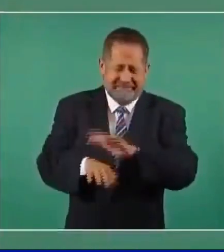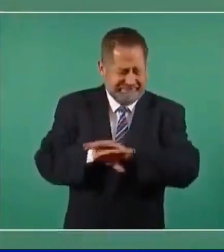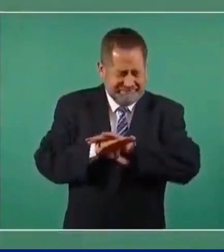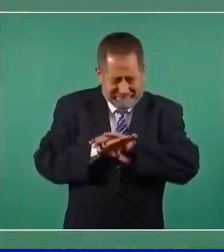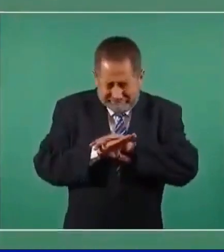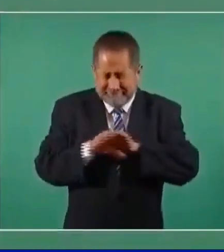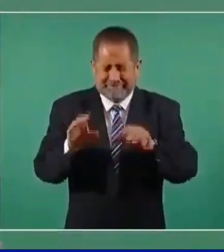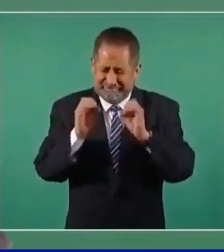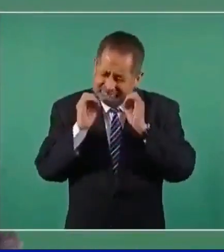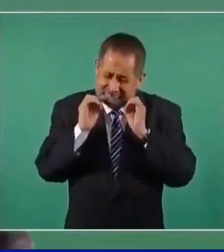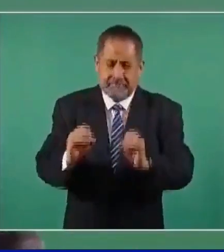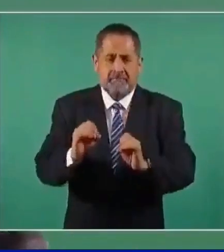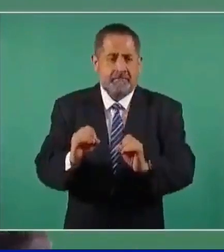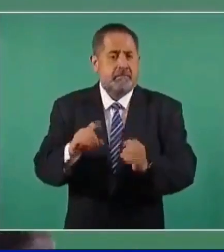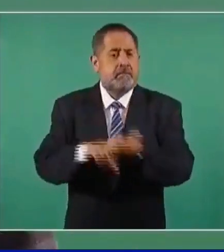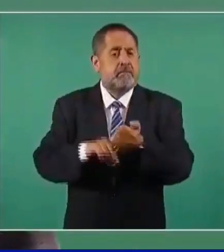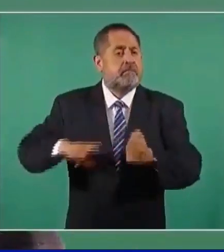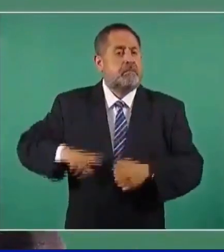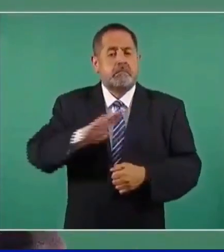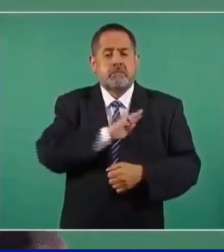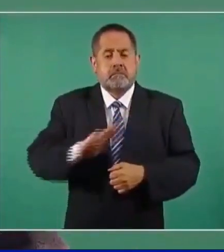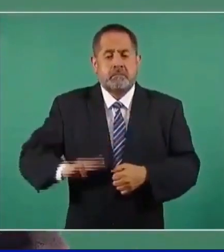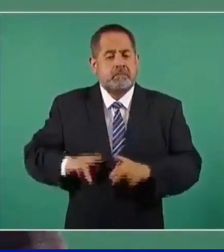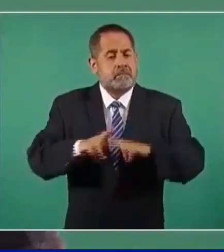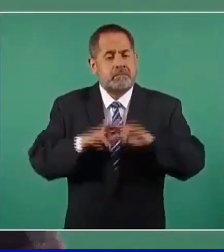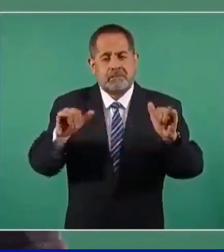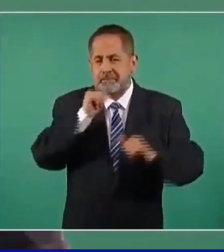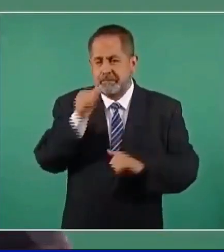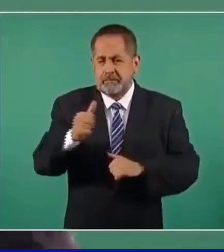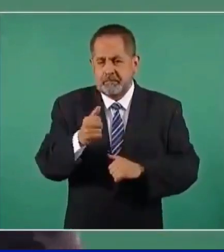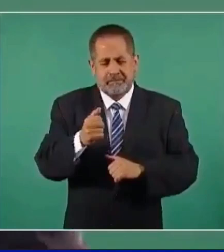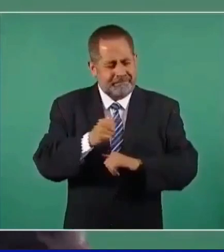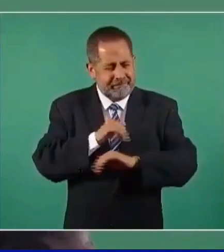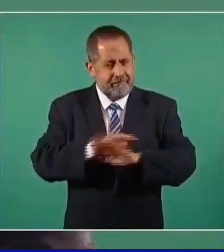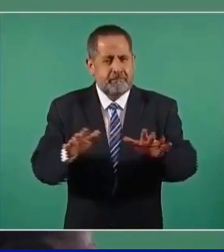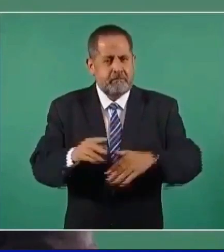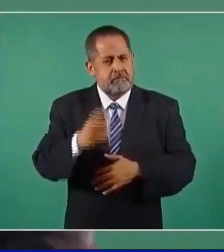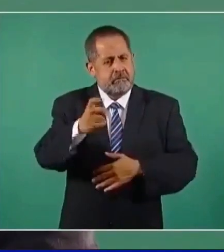gobiernos municipales. Y es cierto,